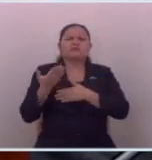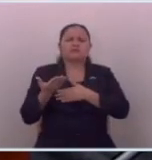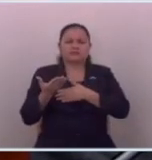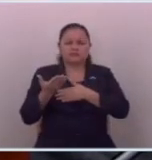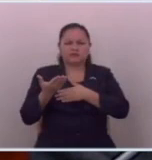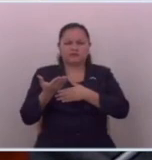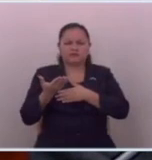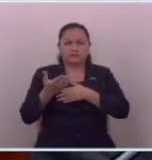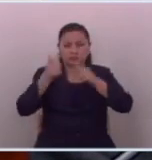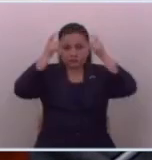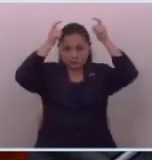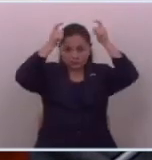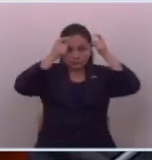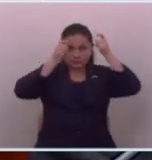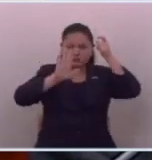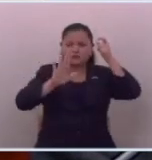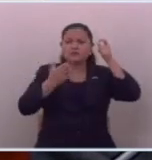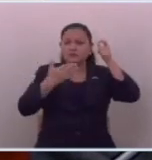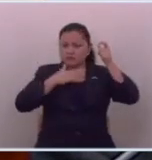y qué corona tienen pues